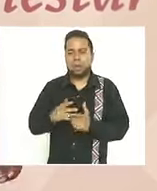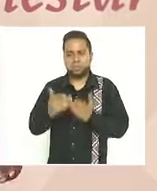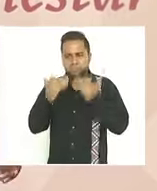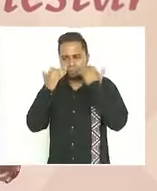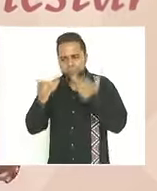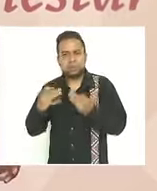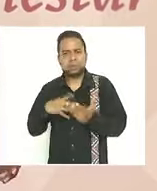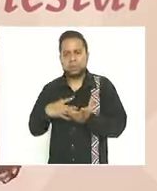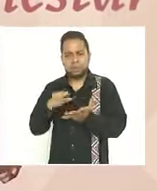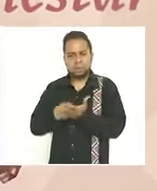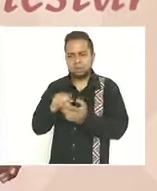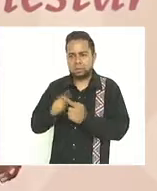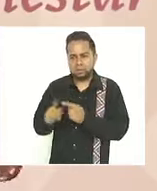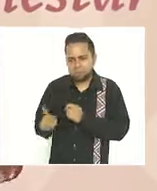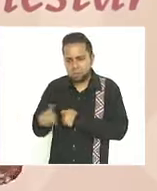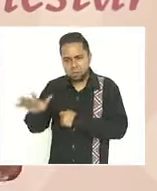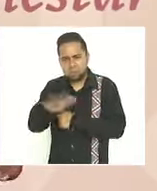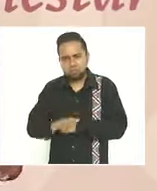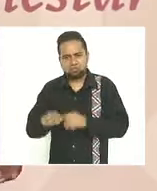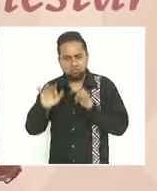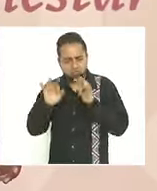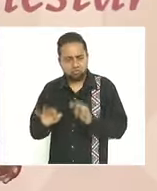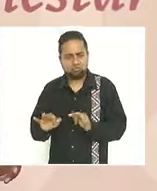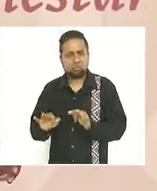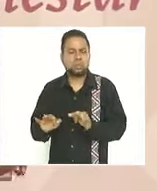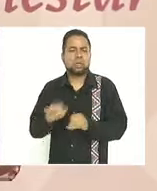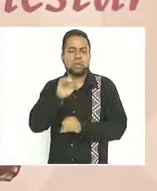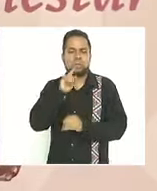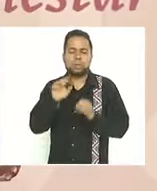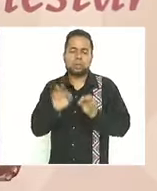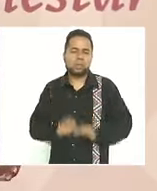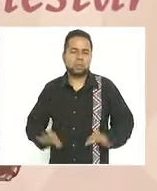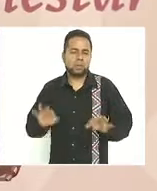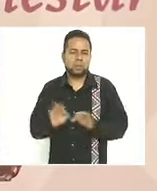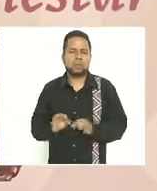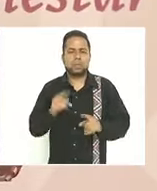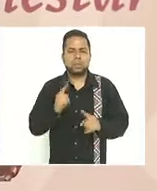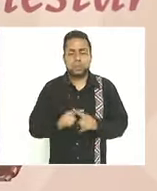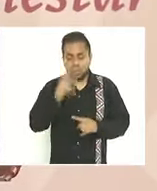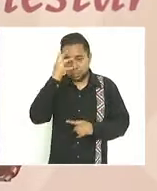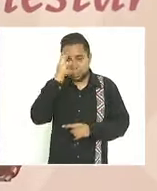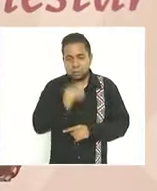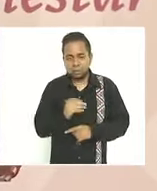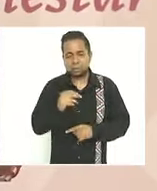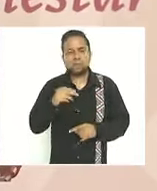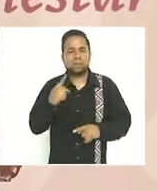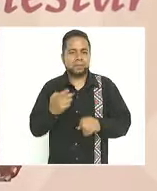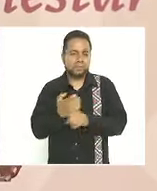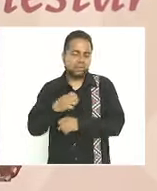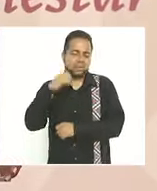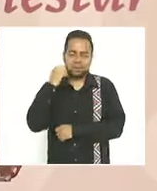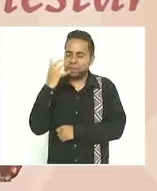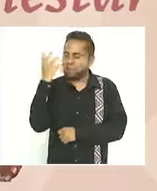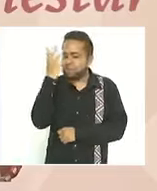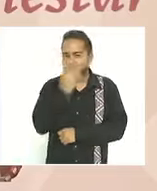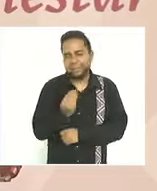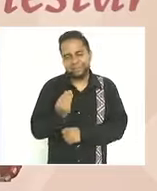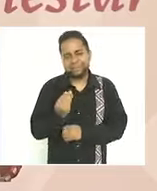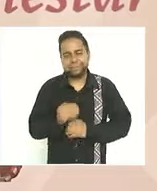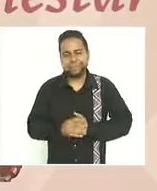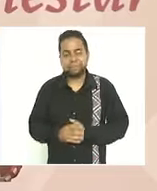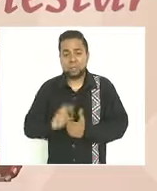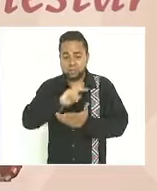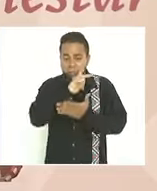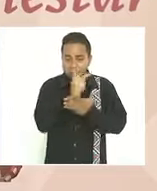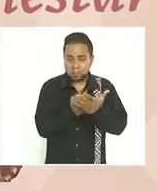la existencia de nuestros pueblos originarios especialmente del hermoso estado de Oaxaca los